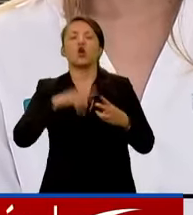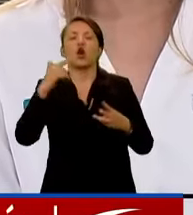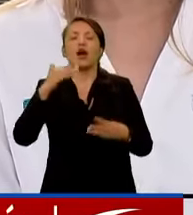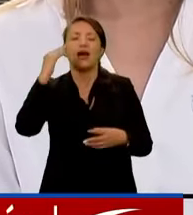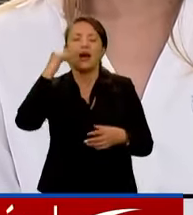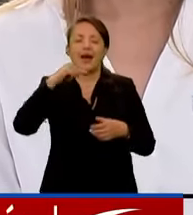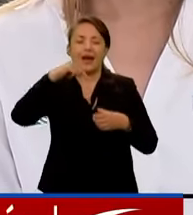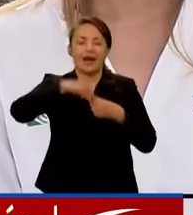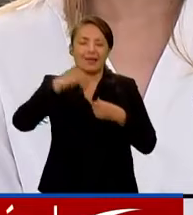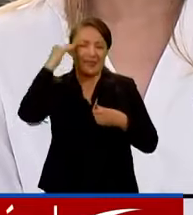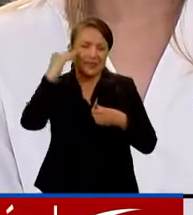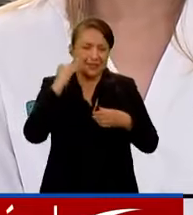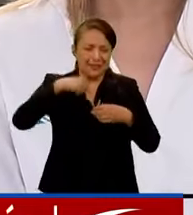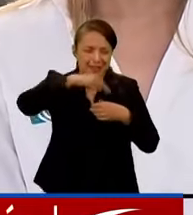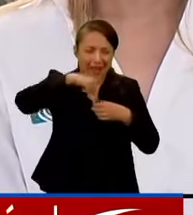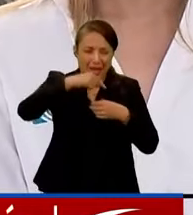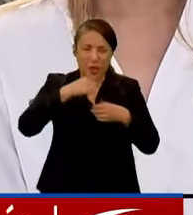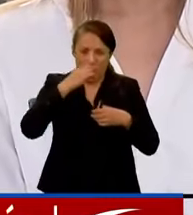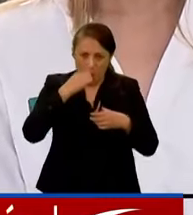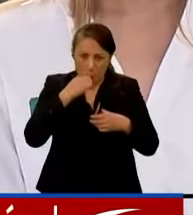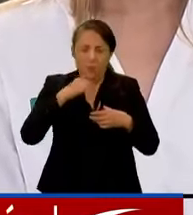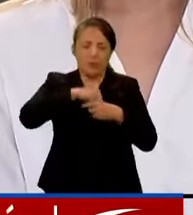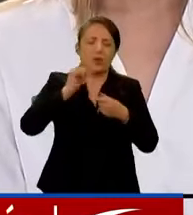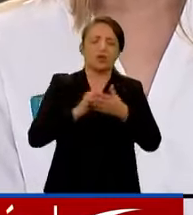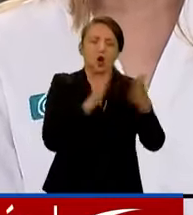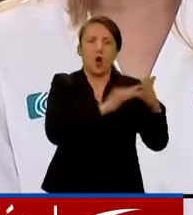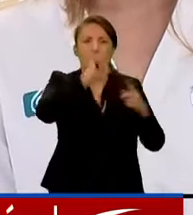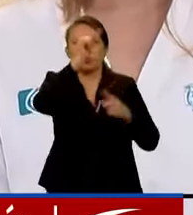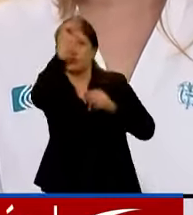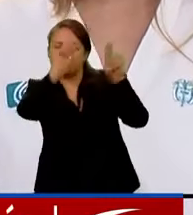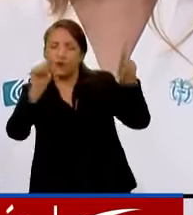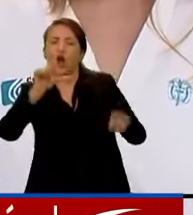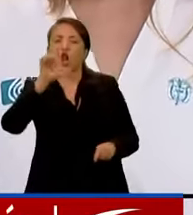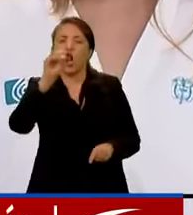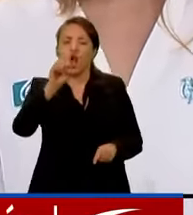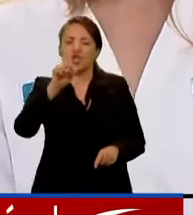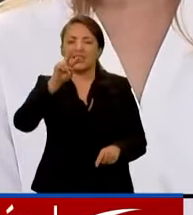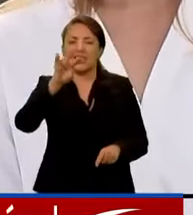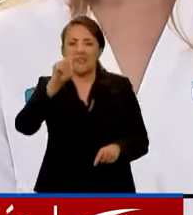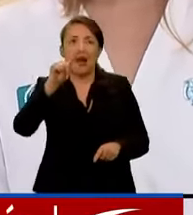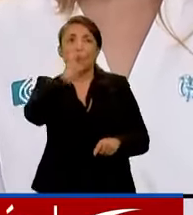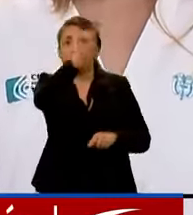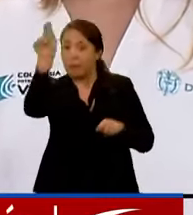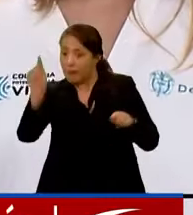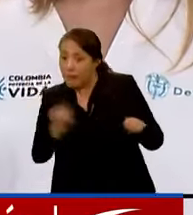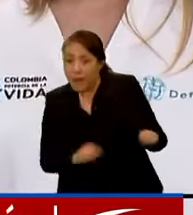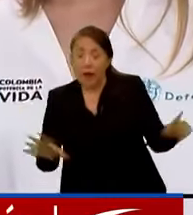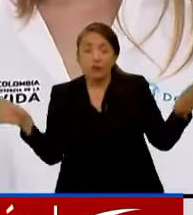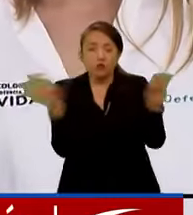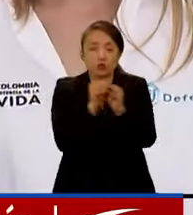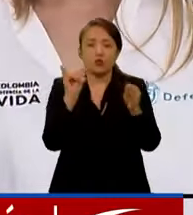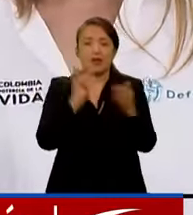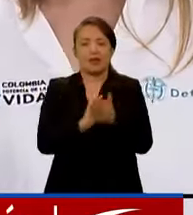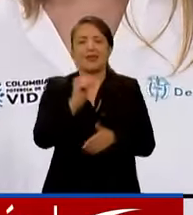Flamencos en la Guajira, Iguaque, y los Nevados. Estos parques se cierran para prevenir precisamente riesgos.